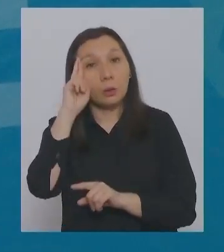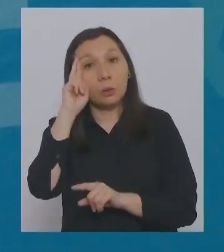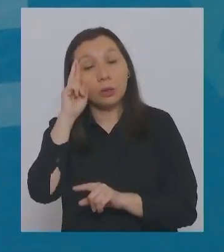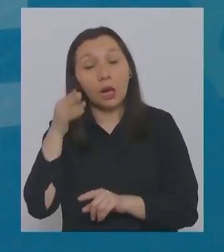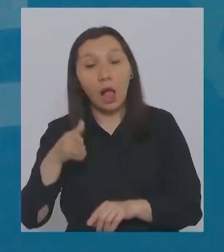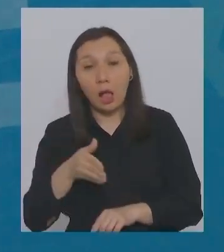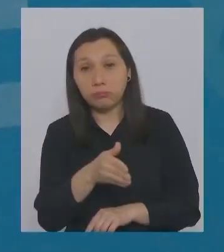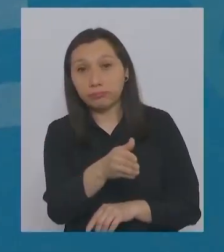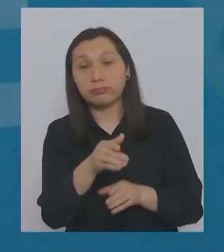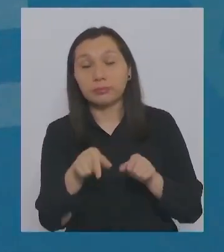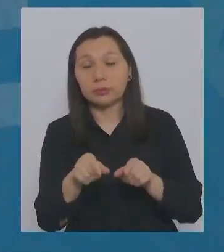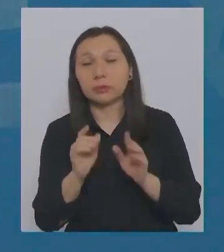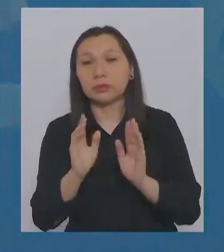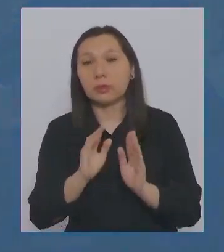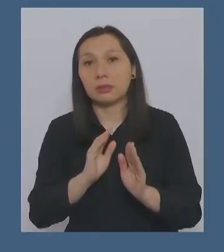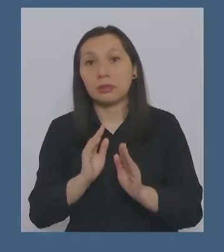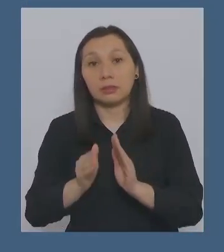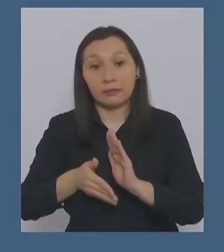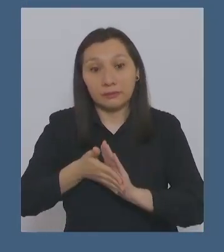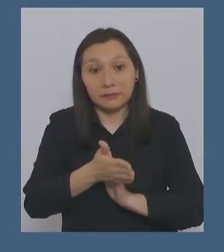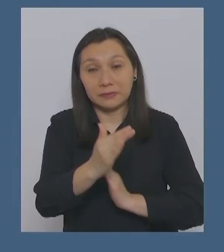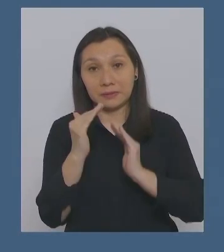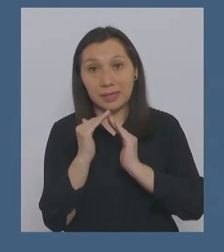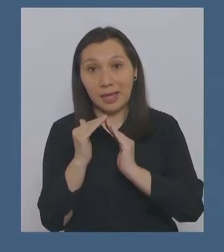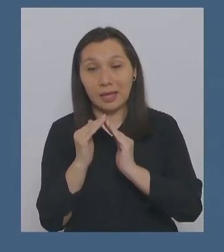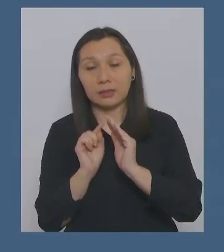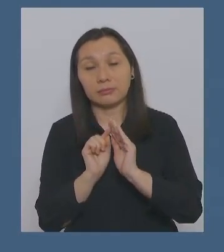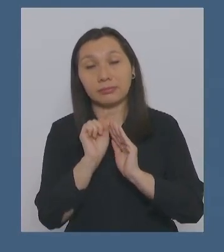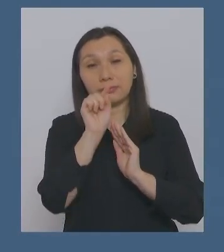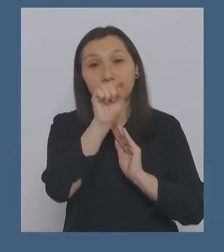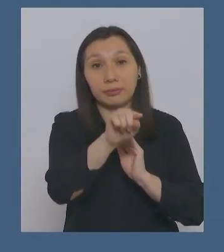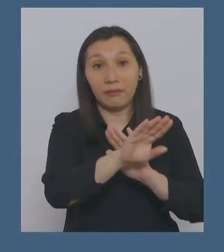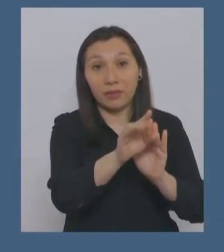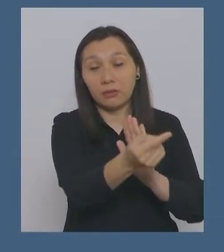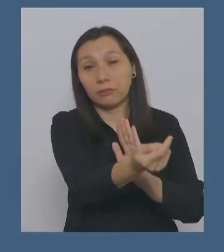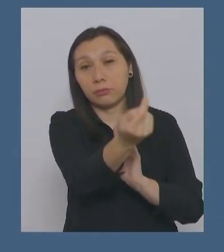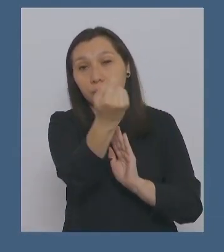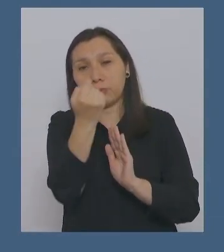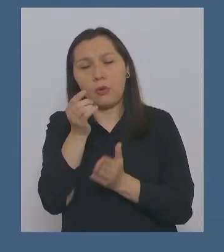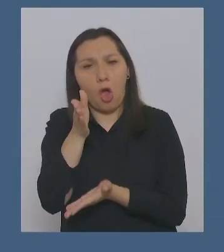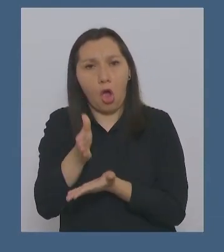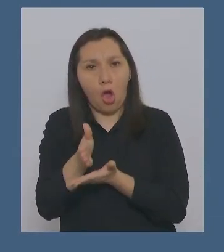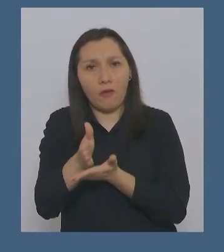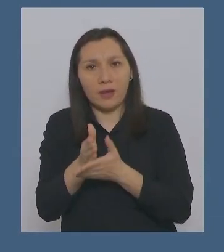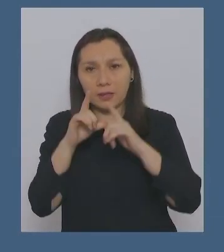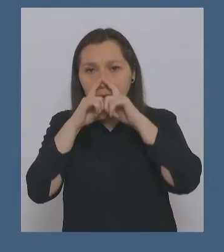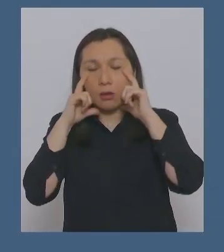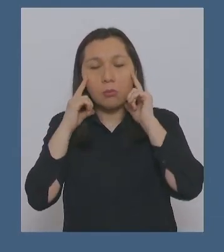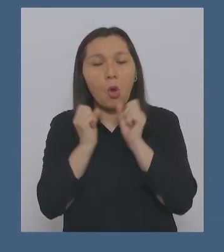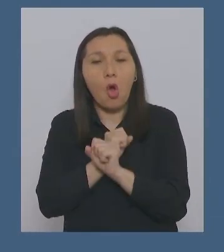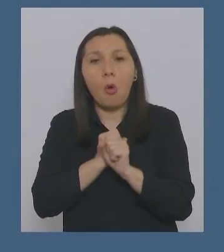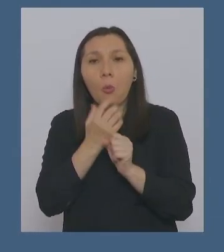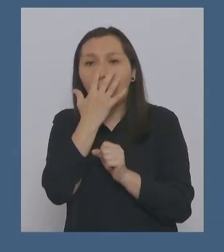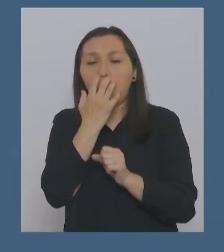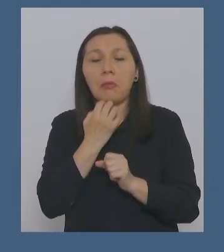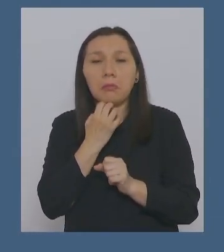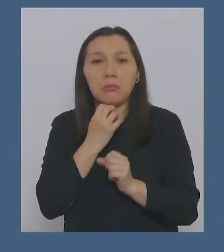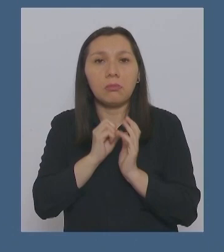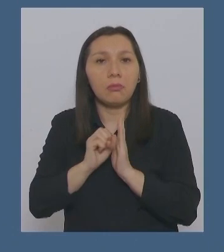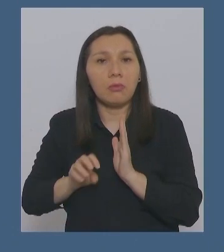todo el camino, y desde que salimos de casa, y hasta que volvemos, es obligatorio usar la mascarilla. No se puede sacar la mascarilla.